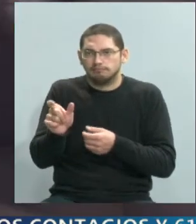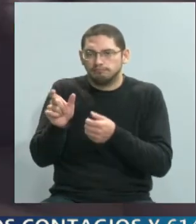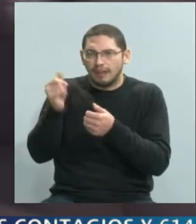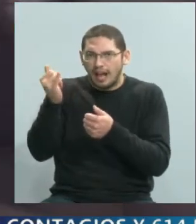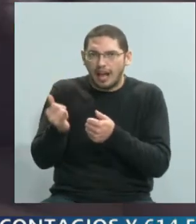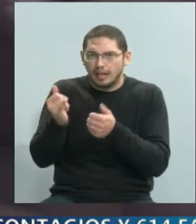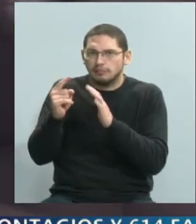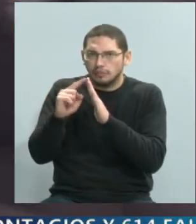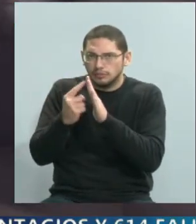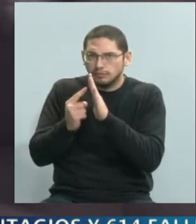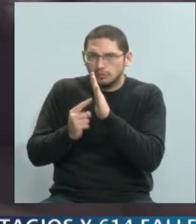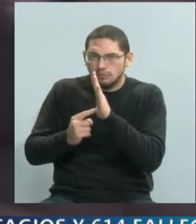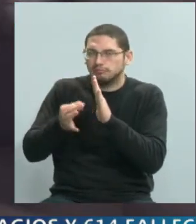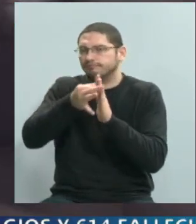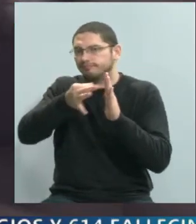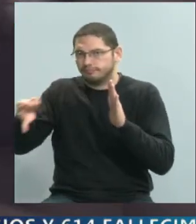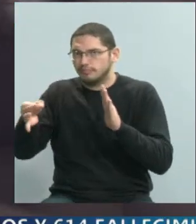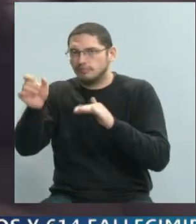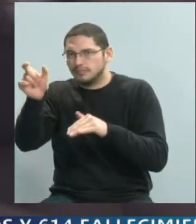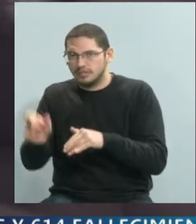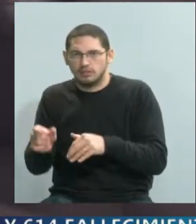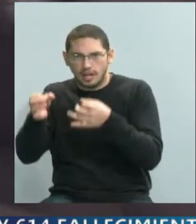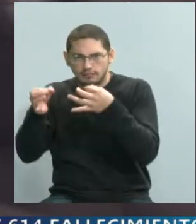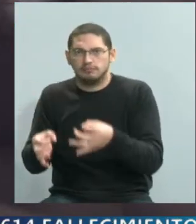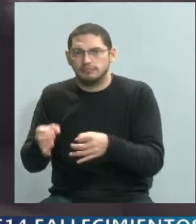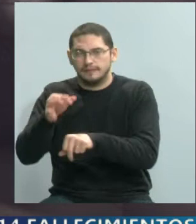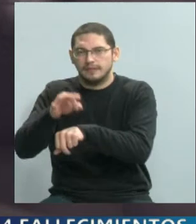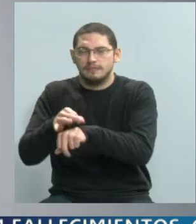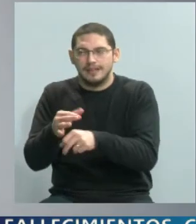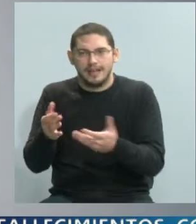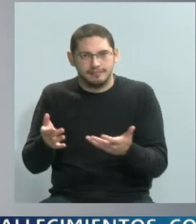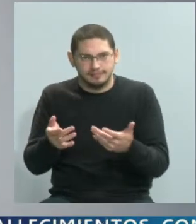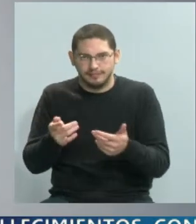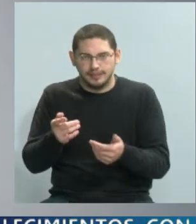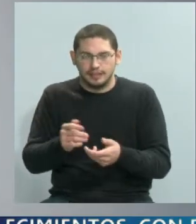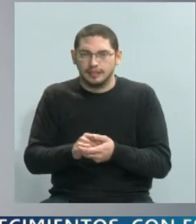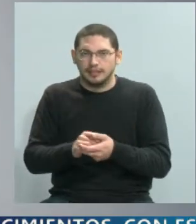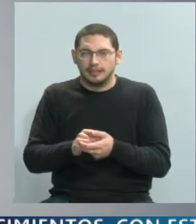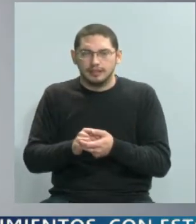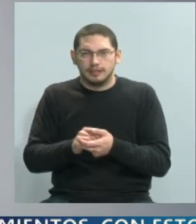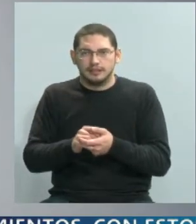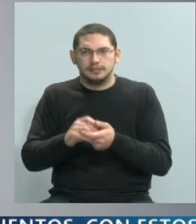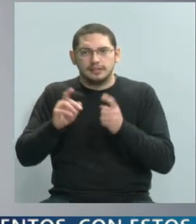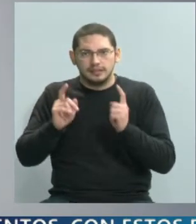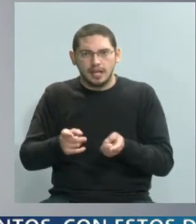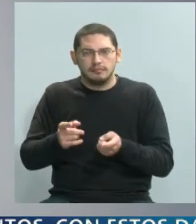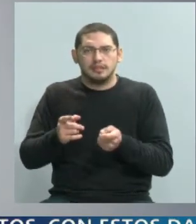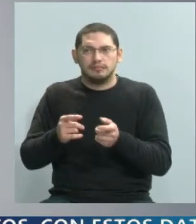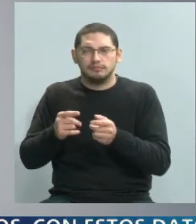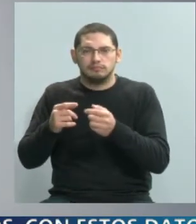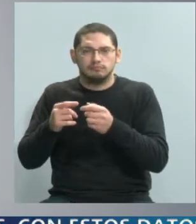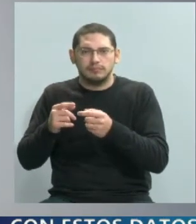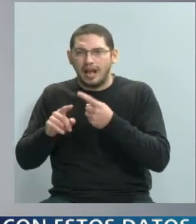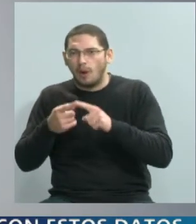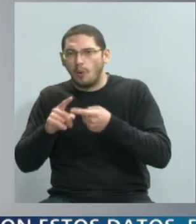factores. parámetros, claro. Estos parámetros y hay mucha falta de consenso sobre